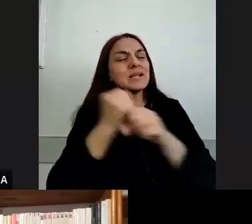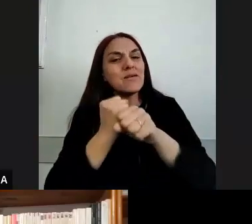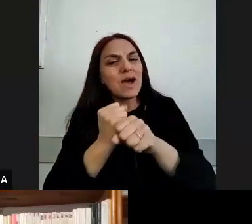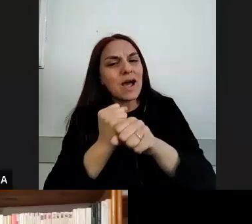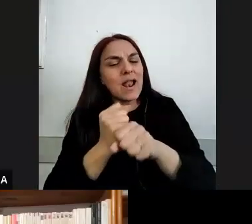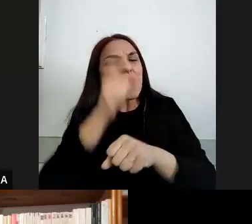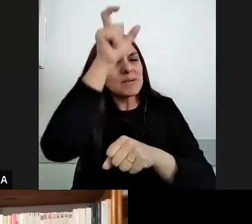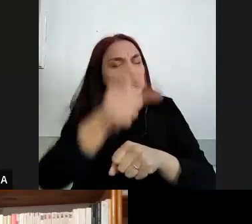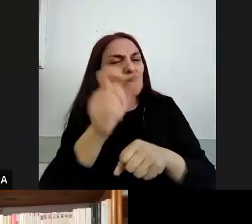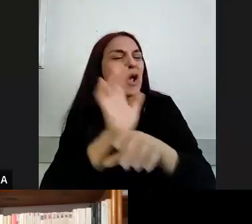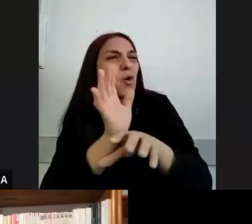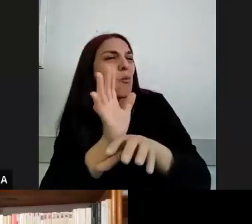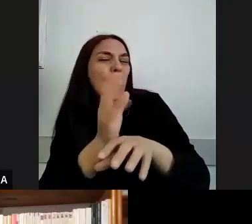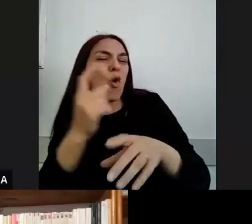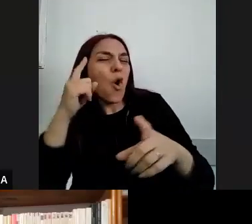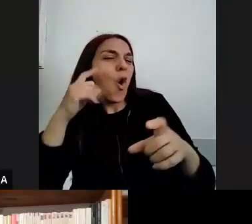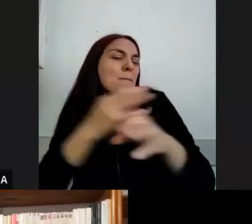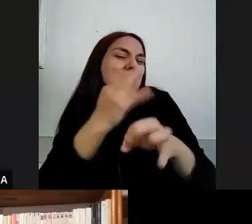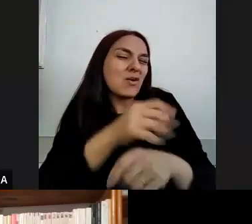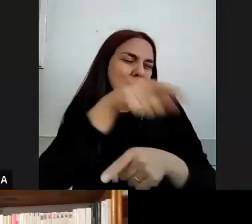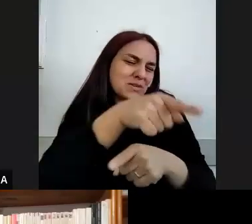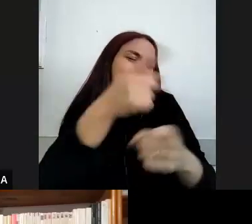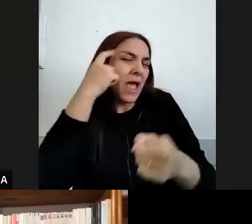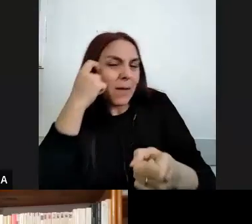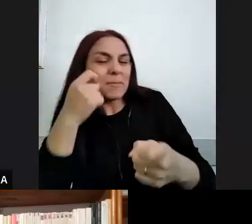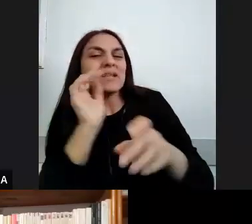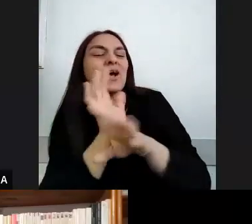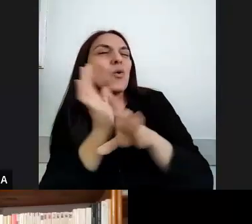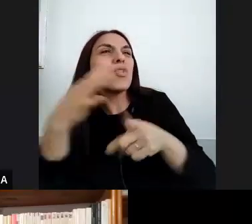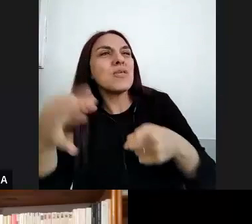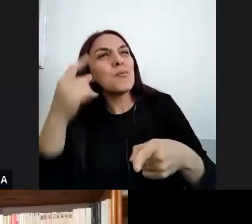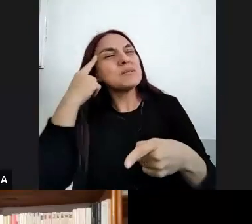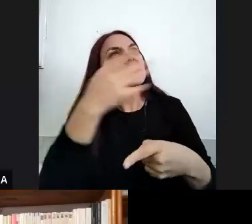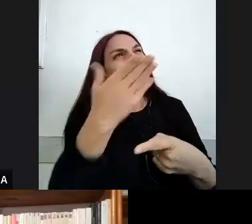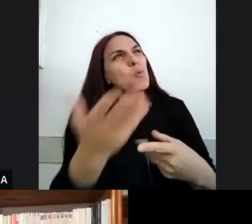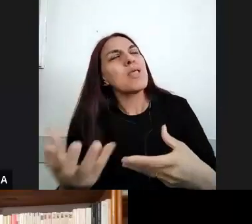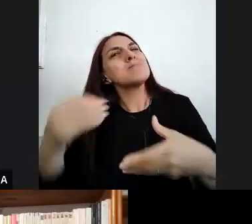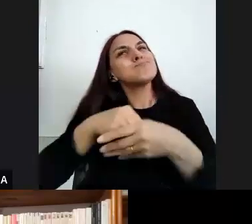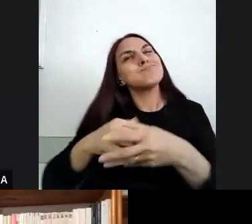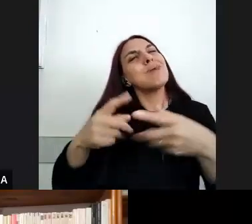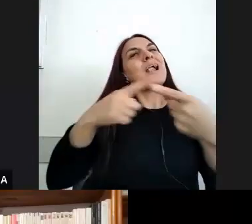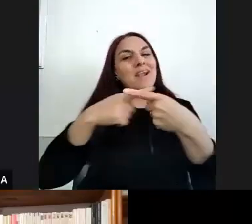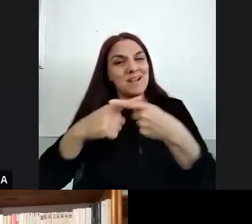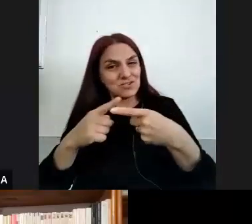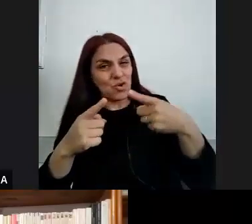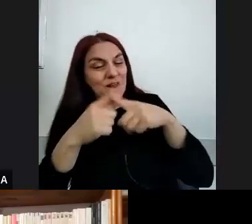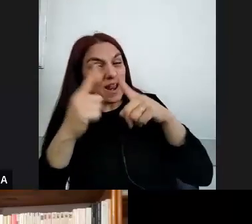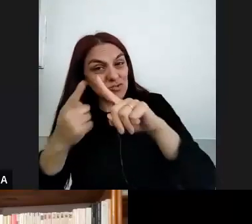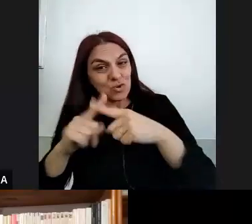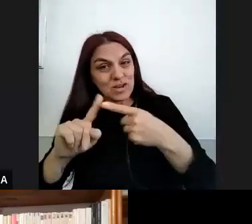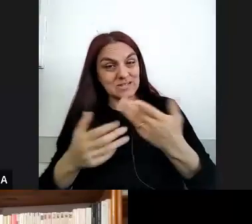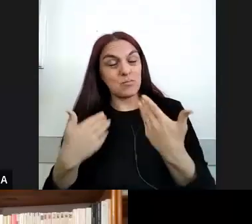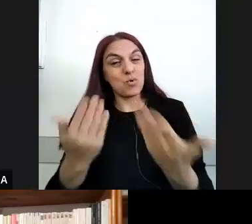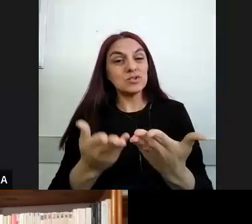pedagógico digamos en estas interrelaciones pero sí me parece que es importante digamos para nosotros